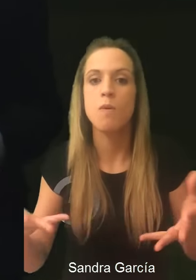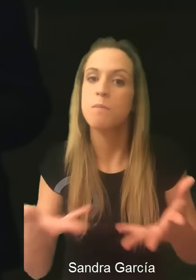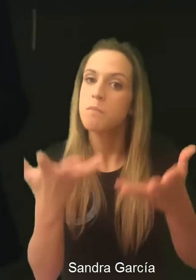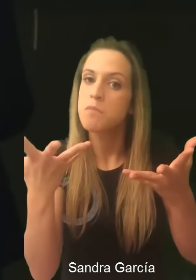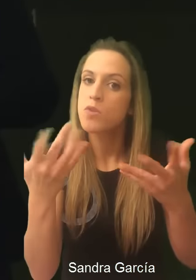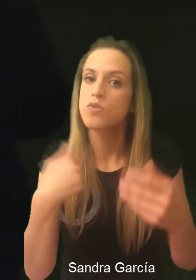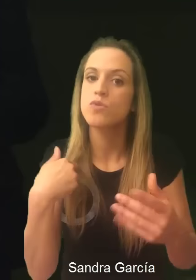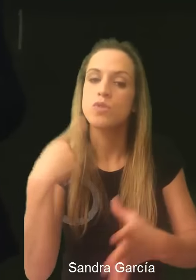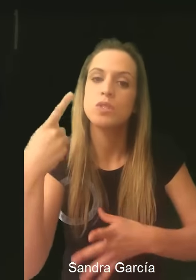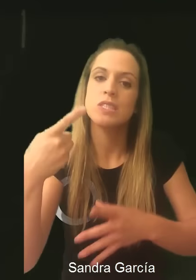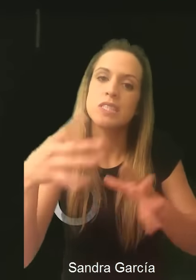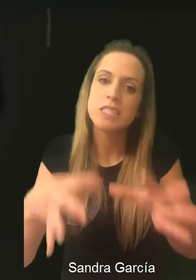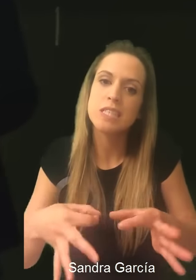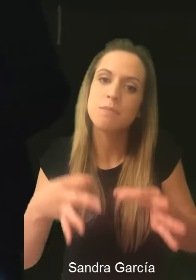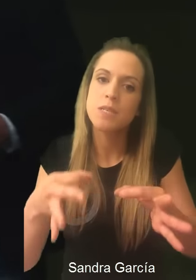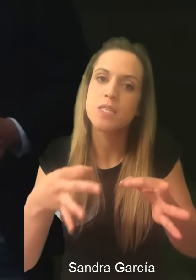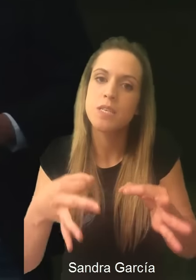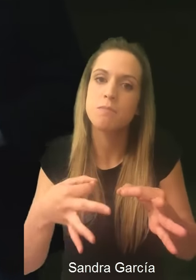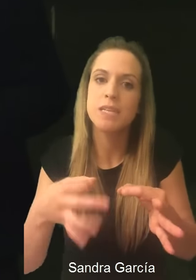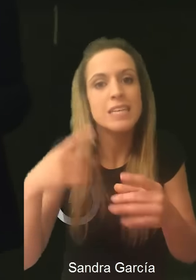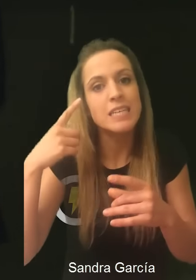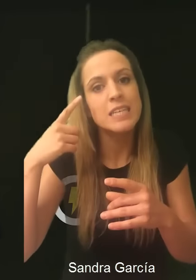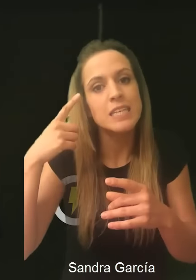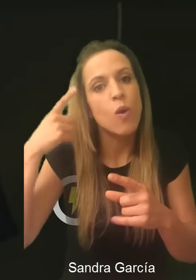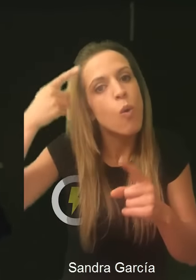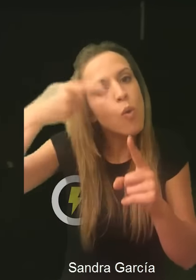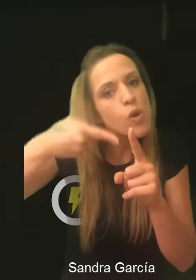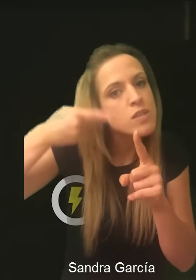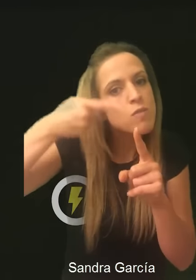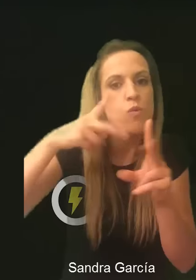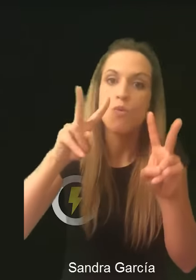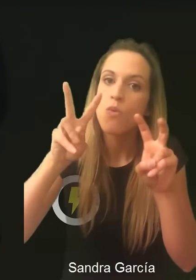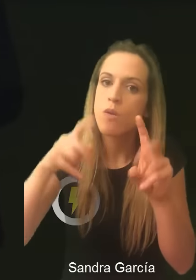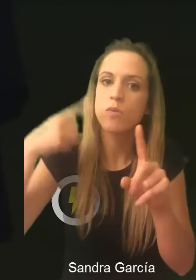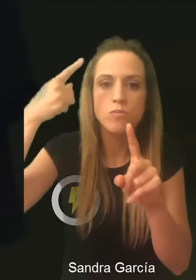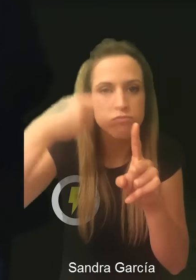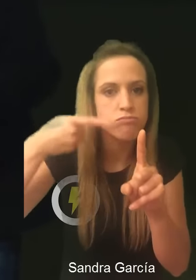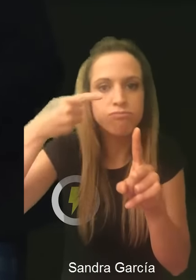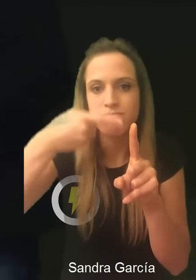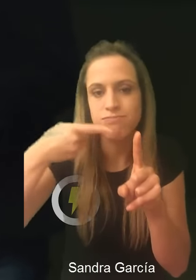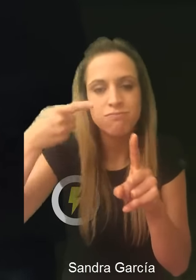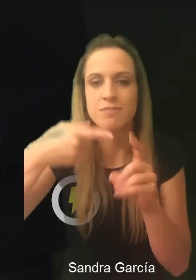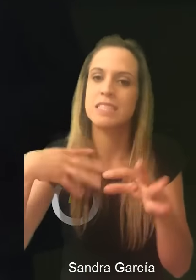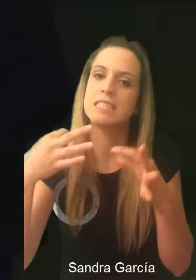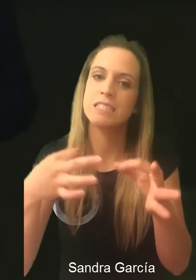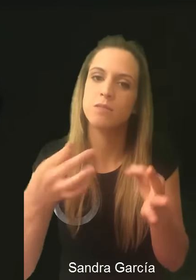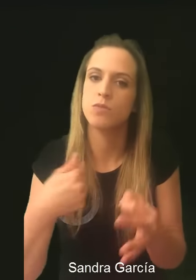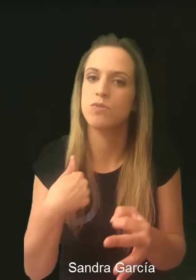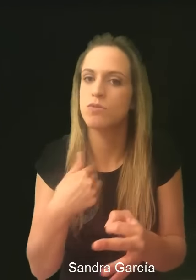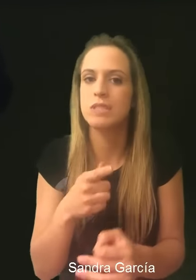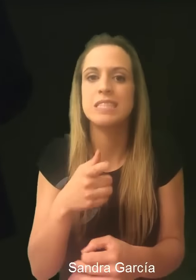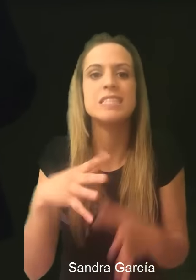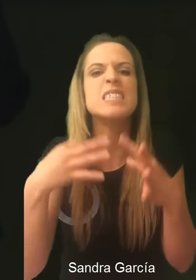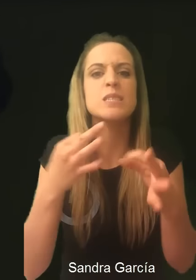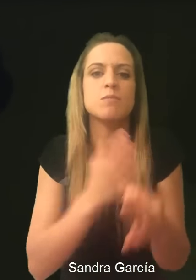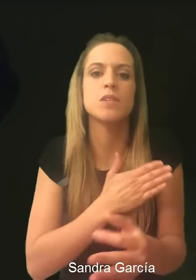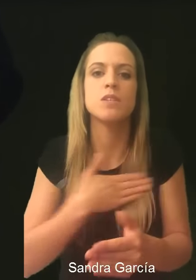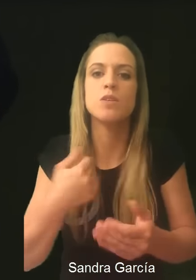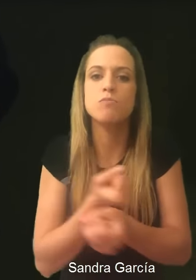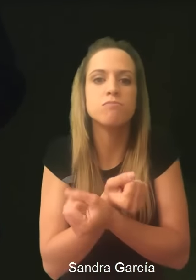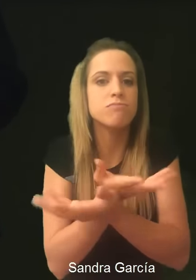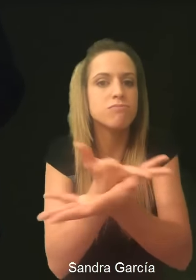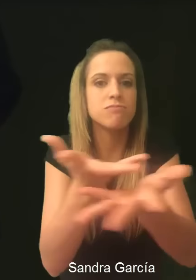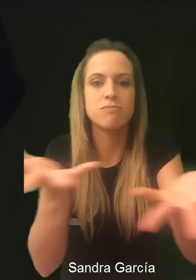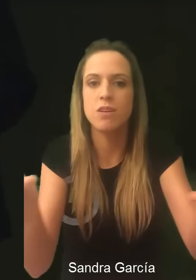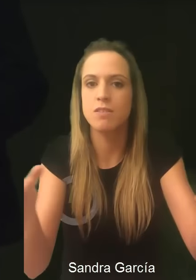Siempre estoy emprendiendo un nuevo camino, proponiéndome una pequeña meta y, como siempre digo, dispuesto